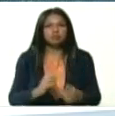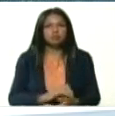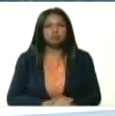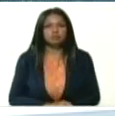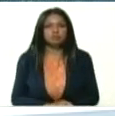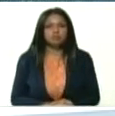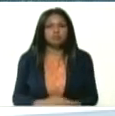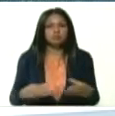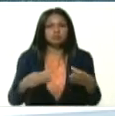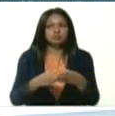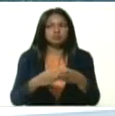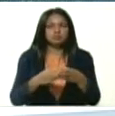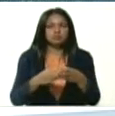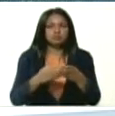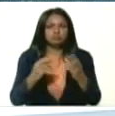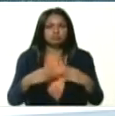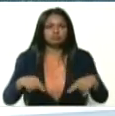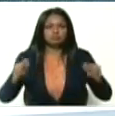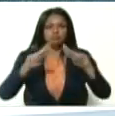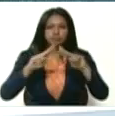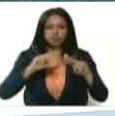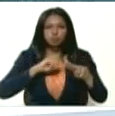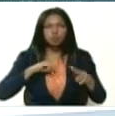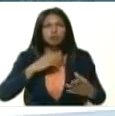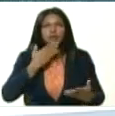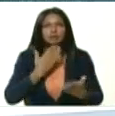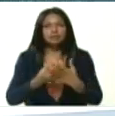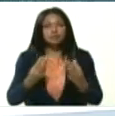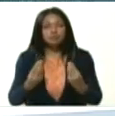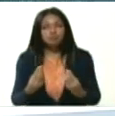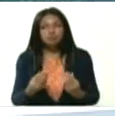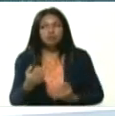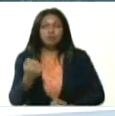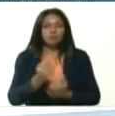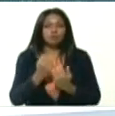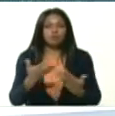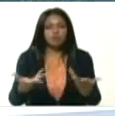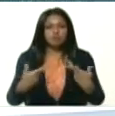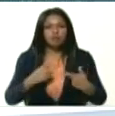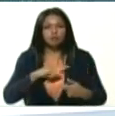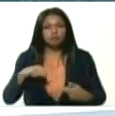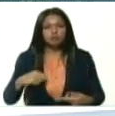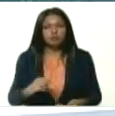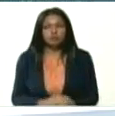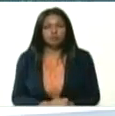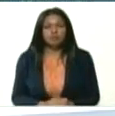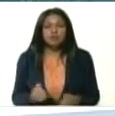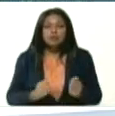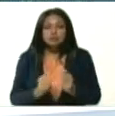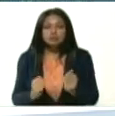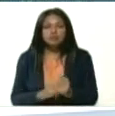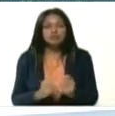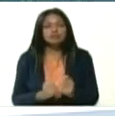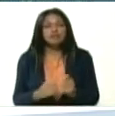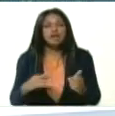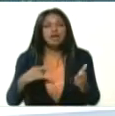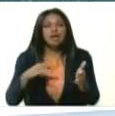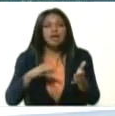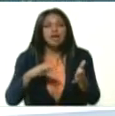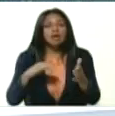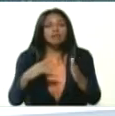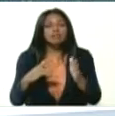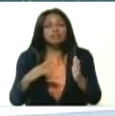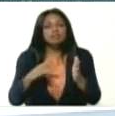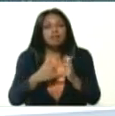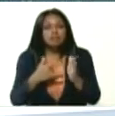de las Naciones Unidas, a quienes agradecemos toda la solidaridad que nos han brindado en asistencia técnica y en ayuda